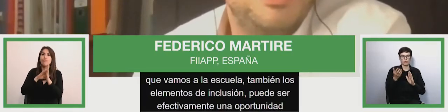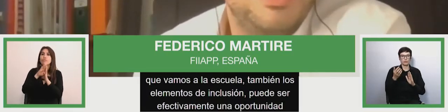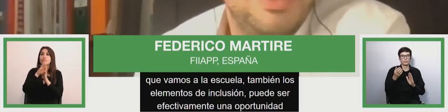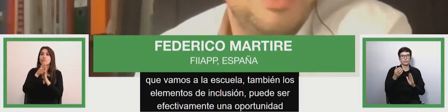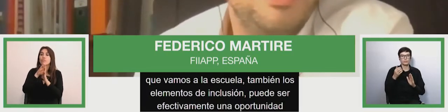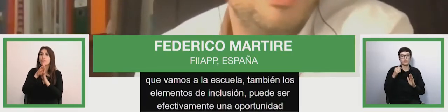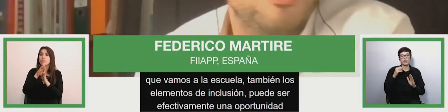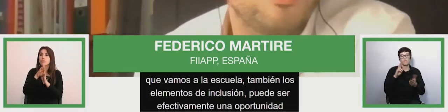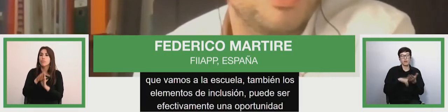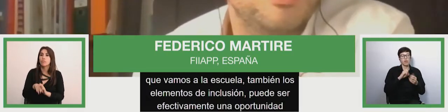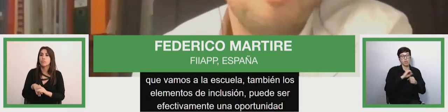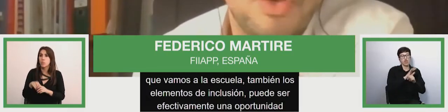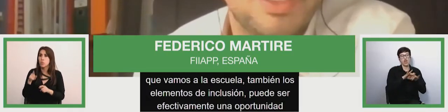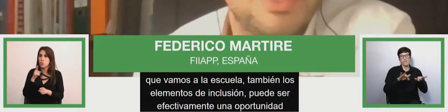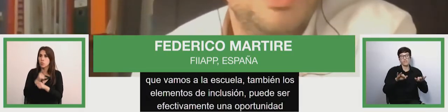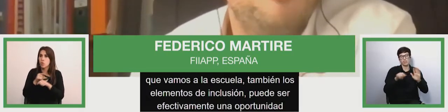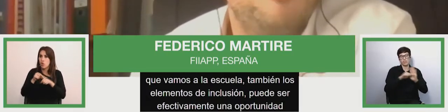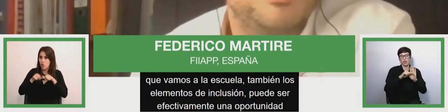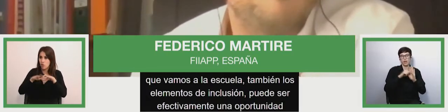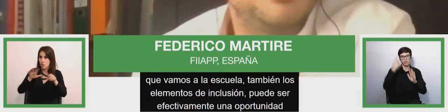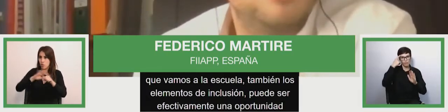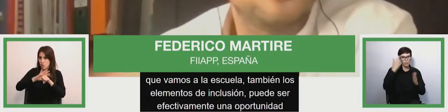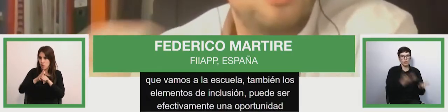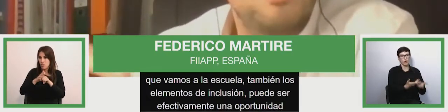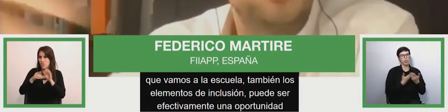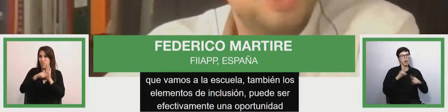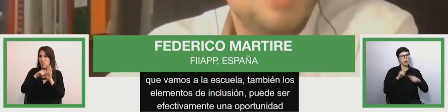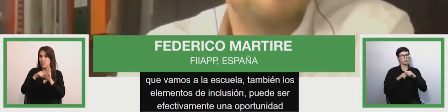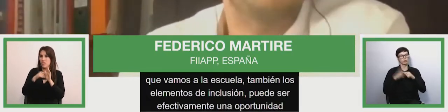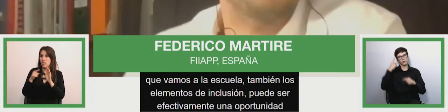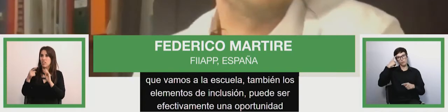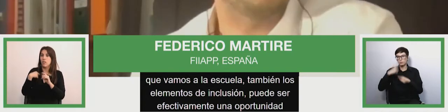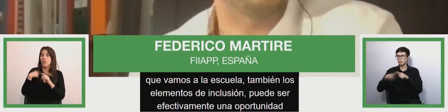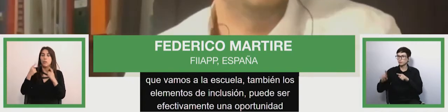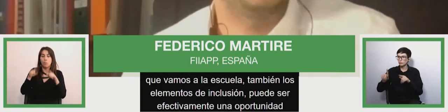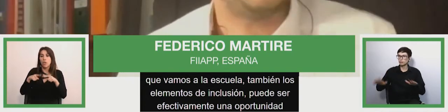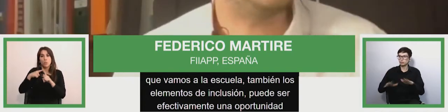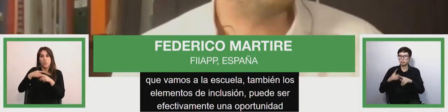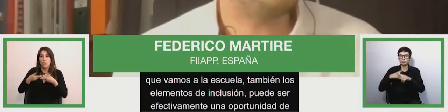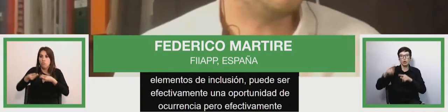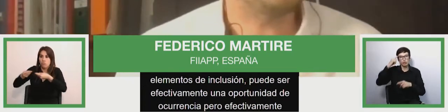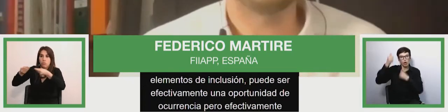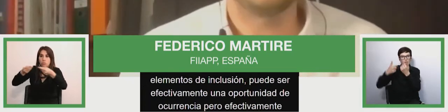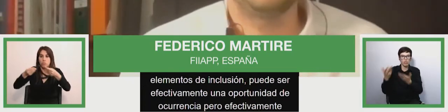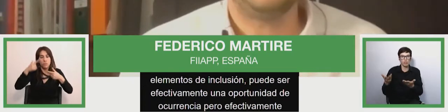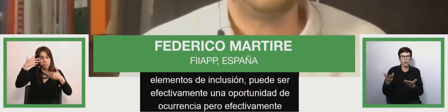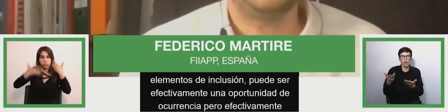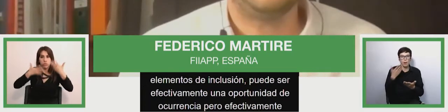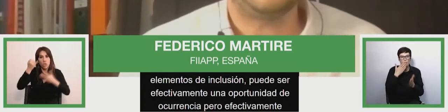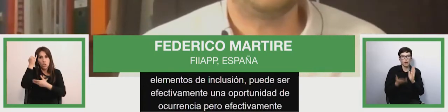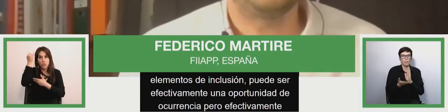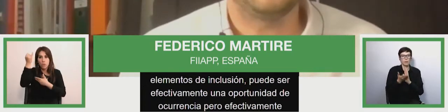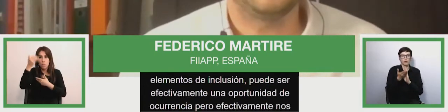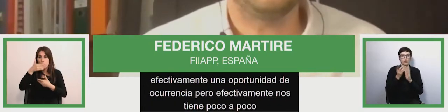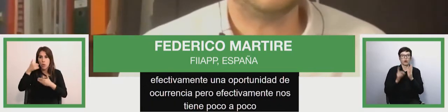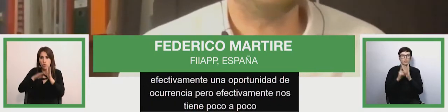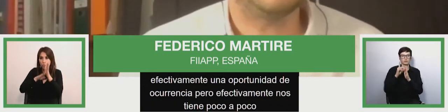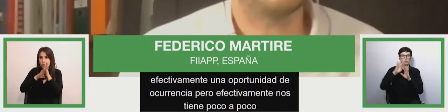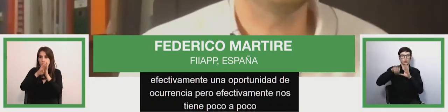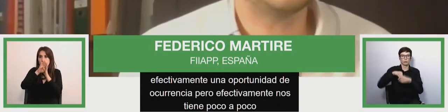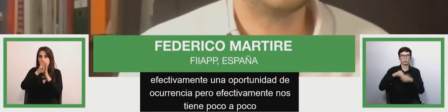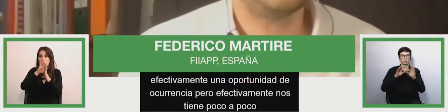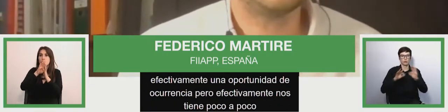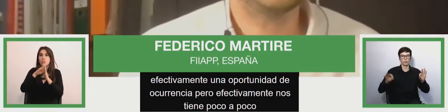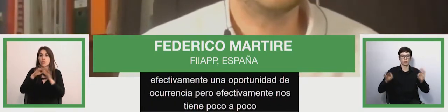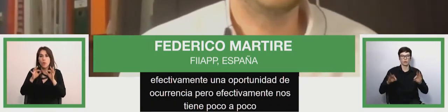ocurrencia, pero que efectivamente nos lleve poco a poco hacia una mayor inclusión educativa.